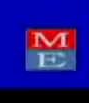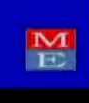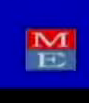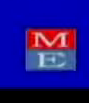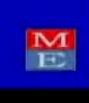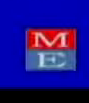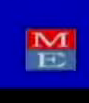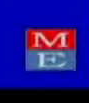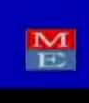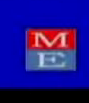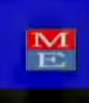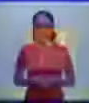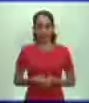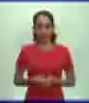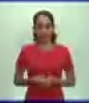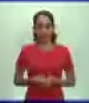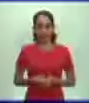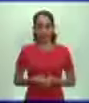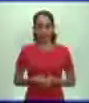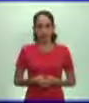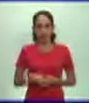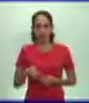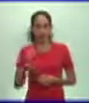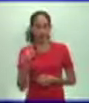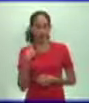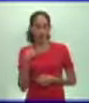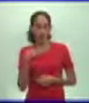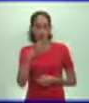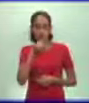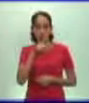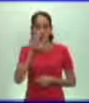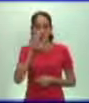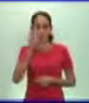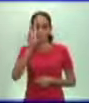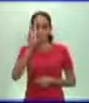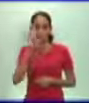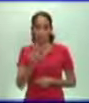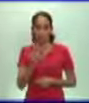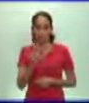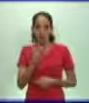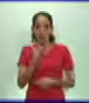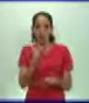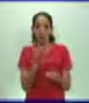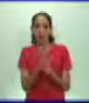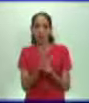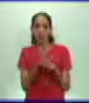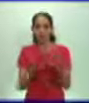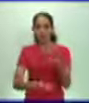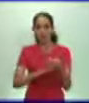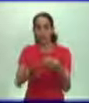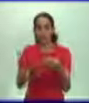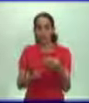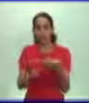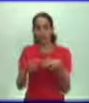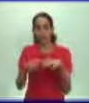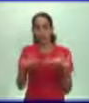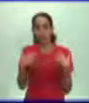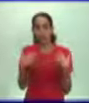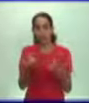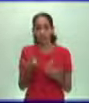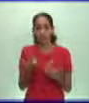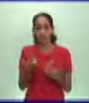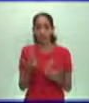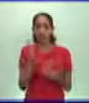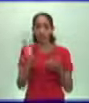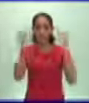Para 1525 muchachos, esta guerra campesina se había extendido casi por todo el territorio alemán.